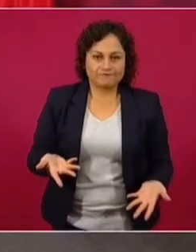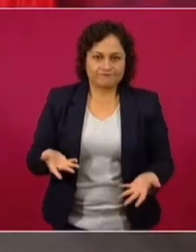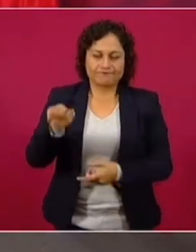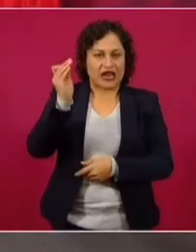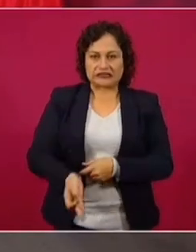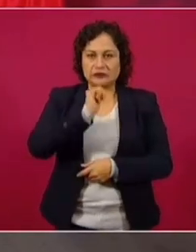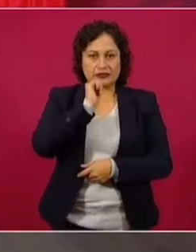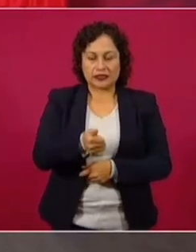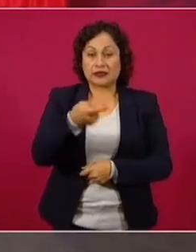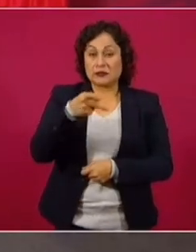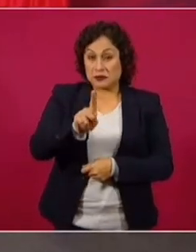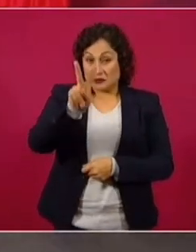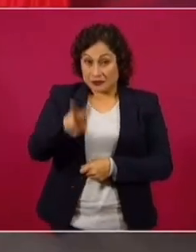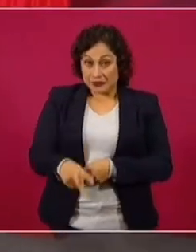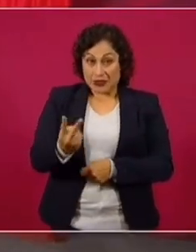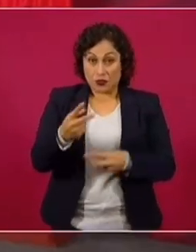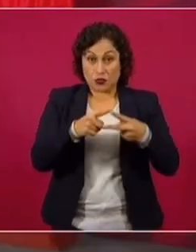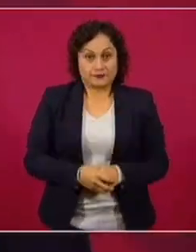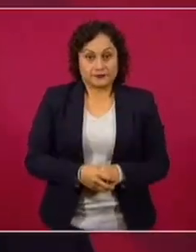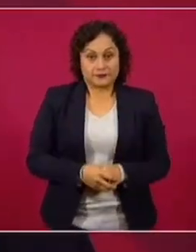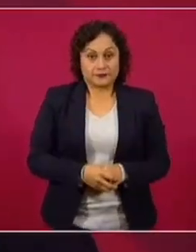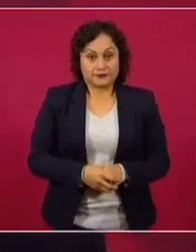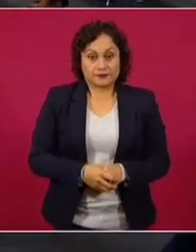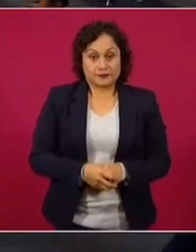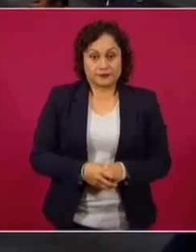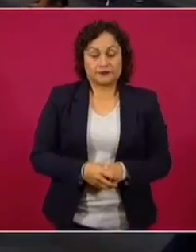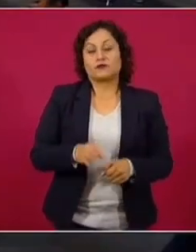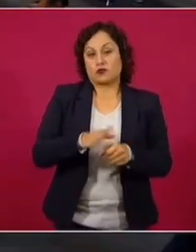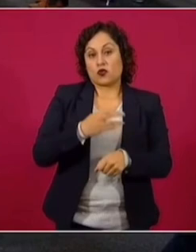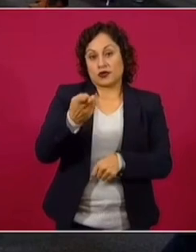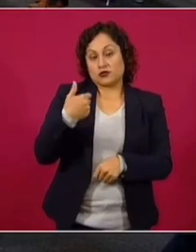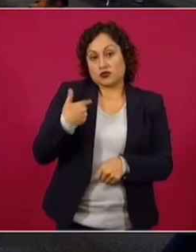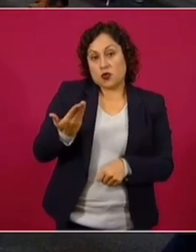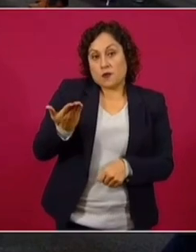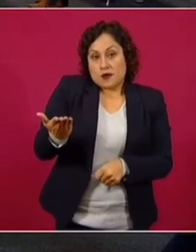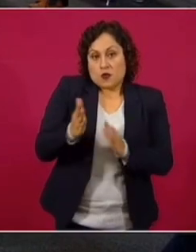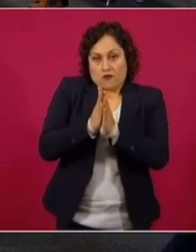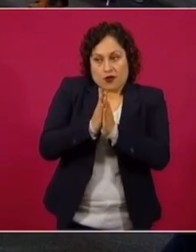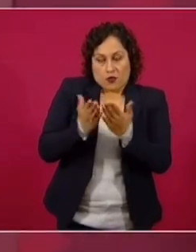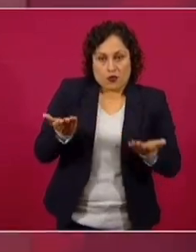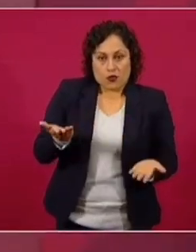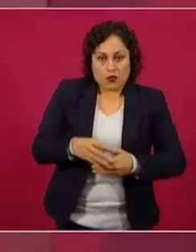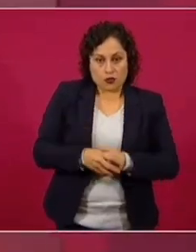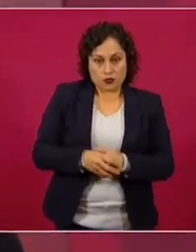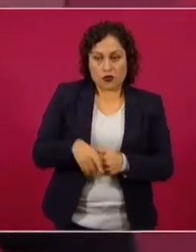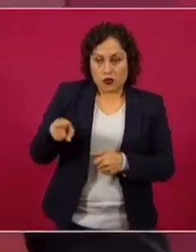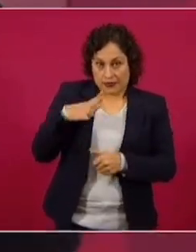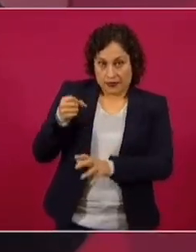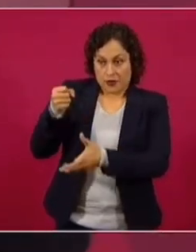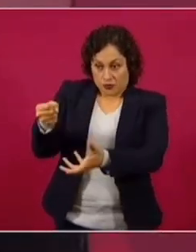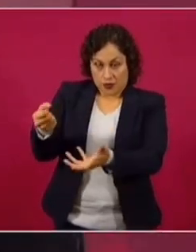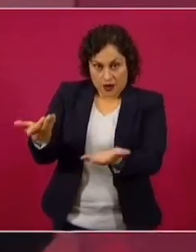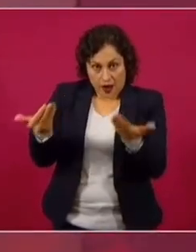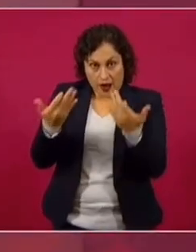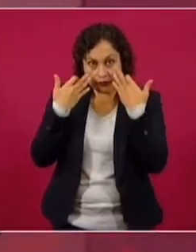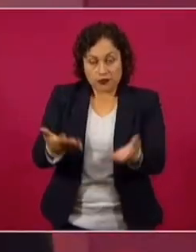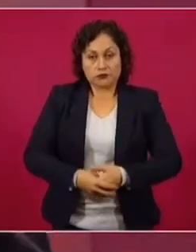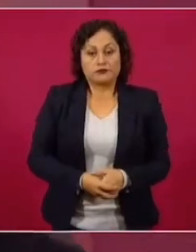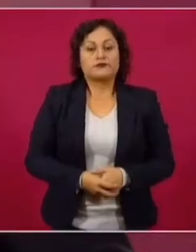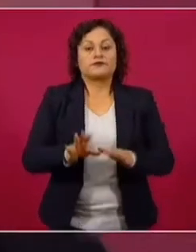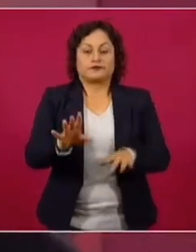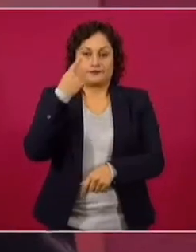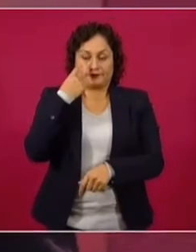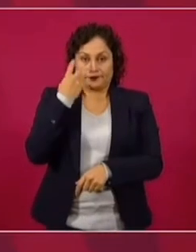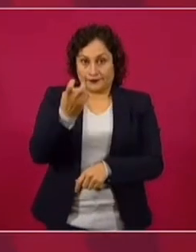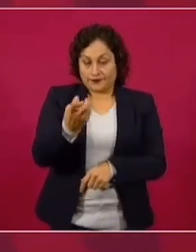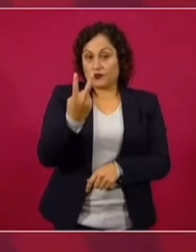Pero la verdad que son organismos que deberían de desaparecer. Un poco lo que le estoy pidiendo es que le quiten el presupuesto. Pero bueno, es que en